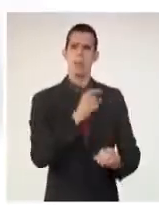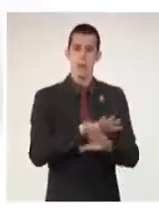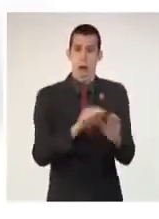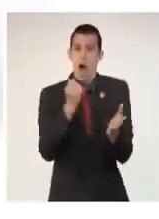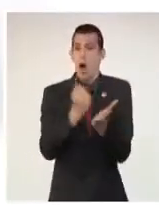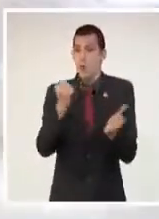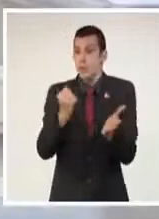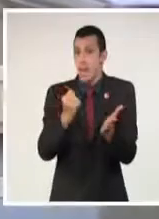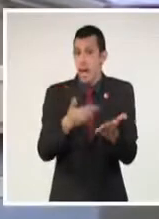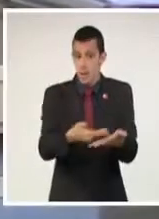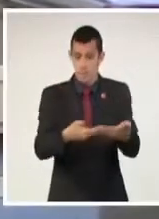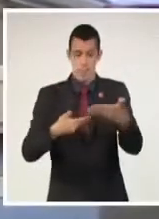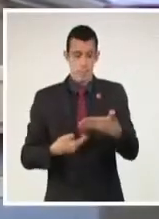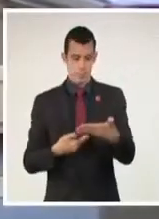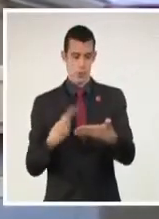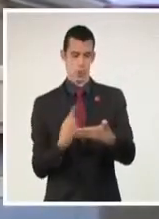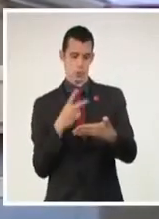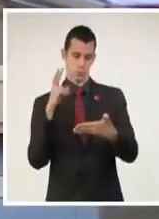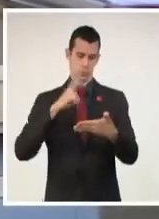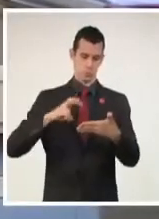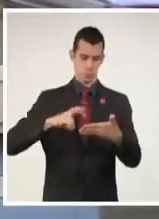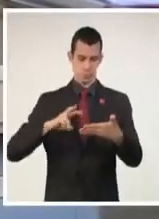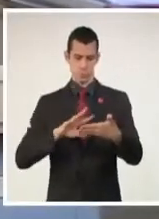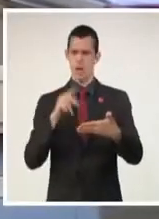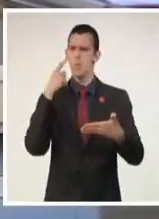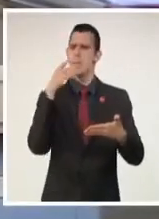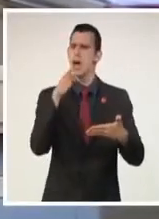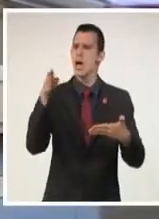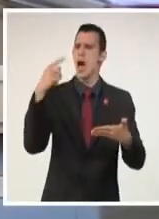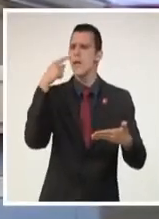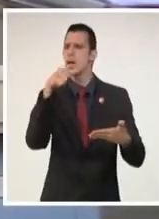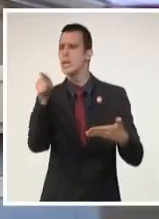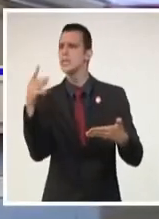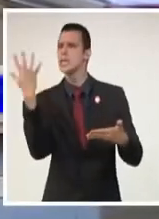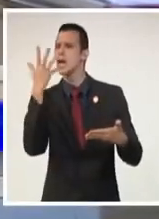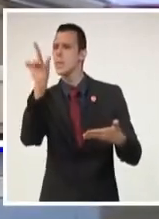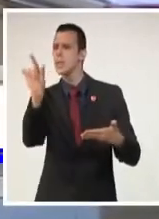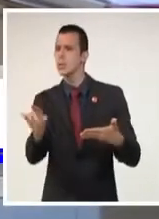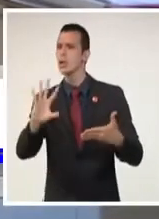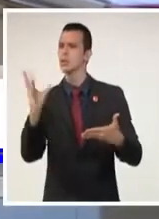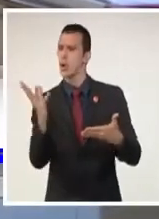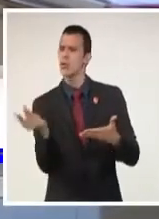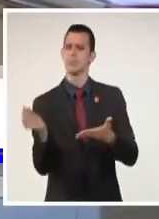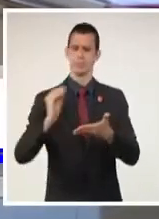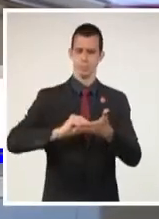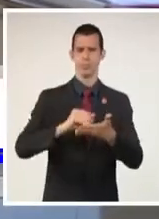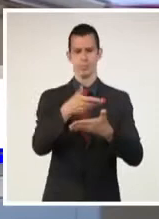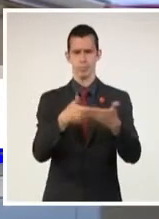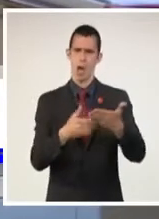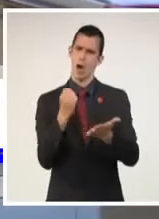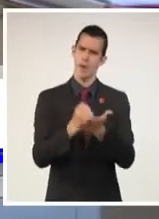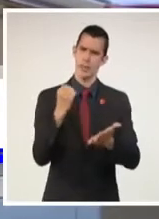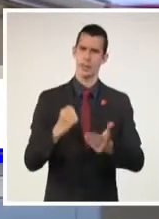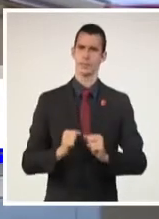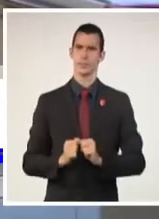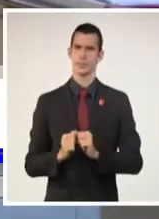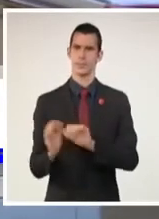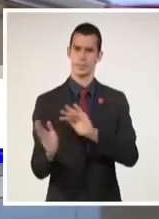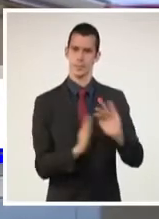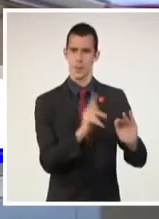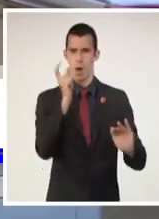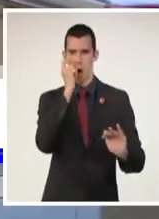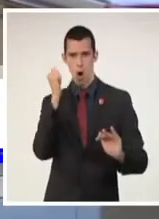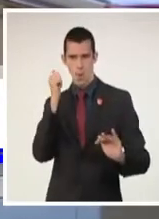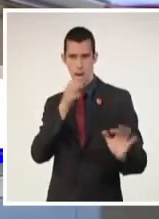digital. El enlace que tenemos con la ficha única de Ciudadanos, el enlace que tenemos con la Oficina Nacional de Administración Tributaria